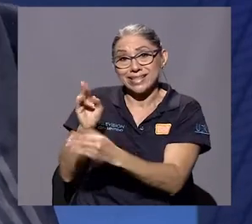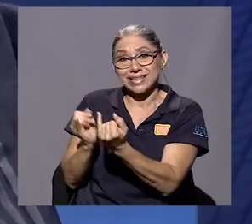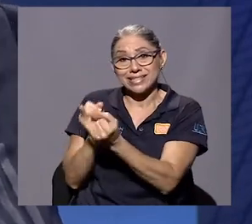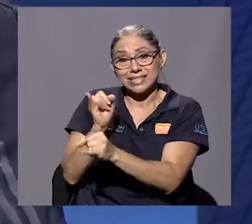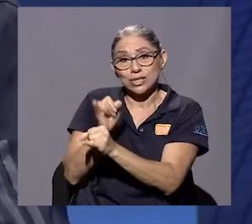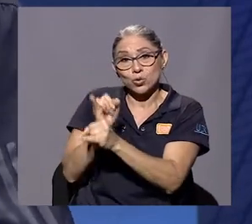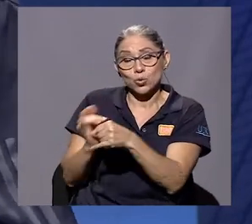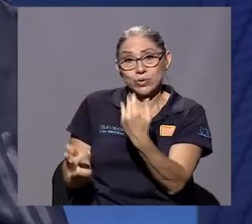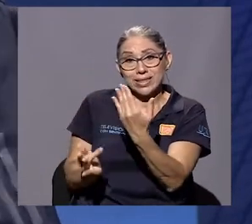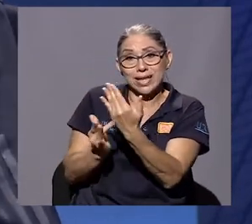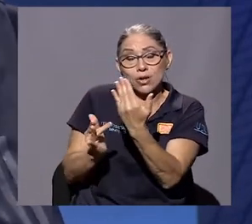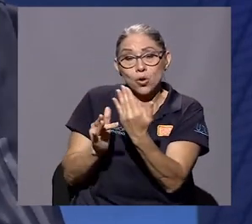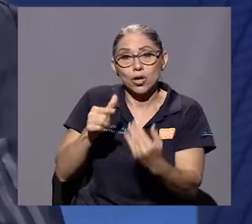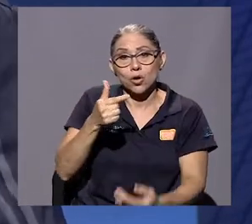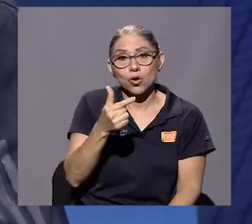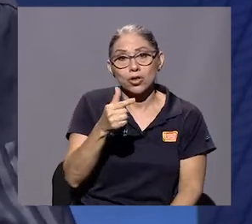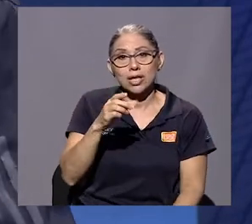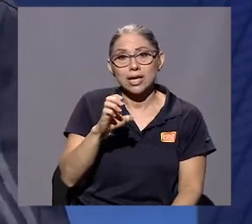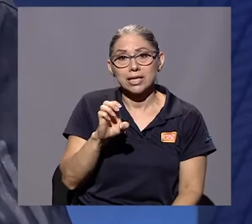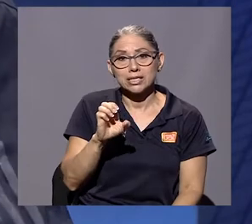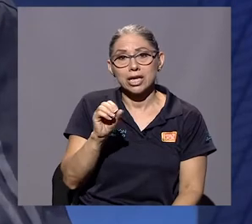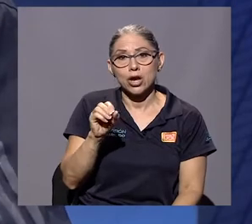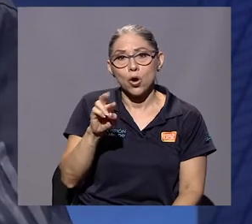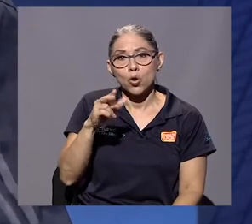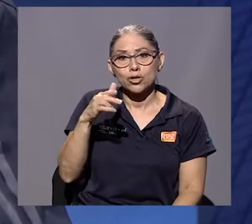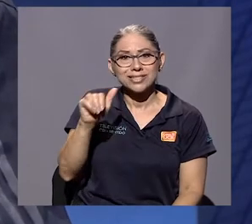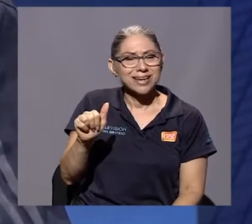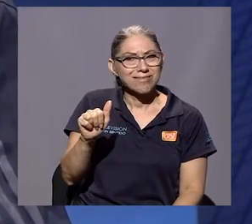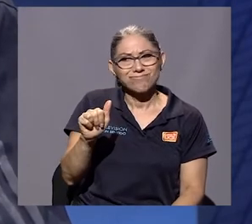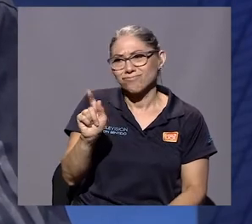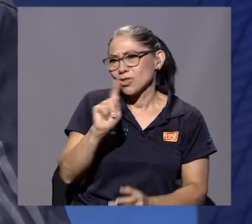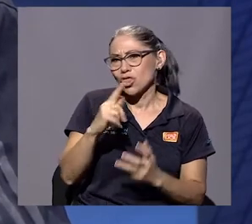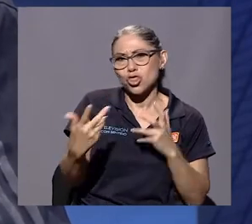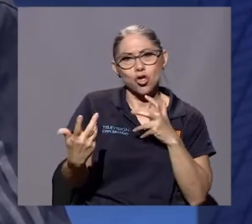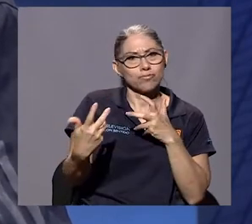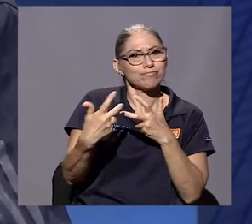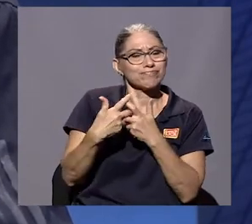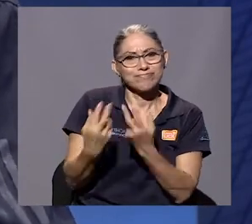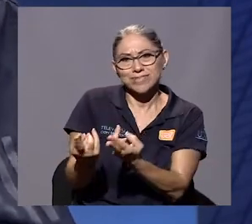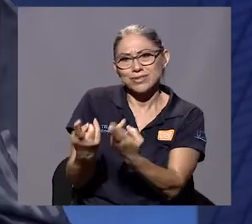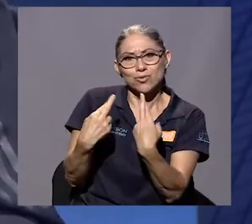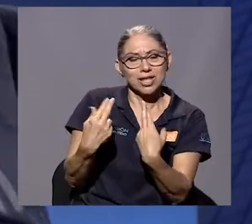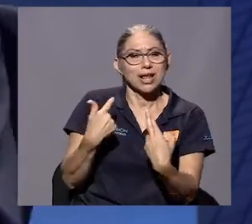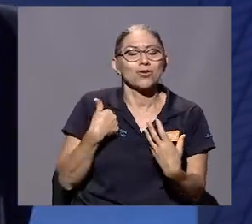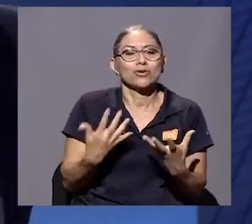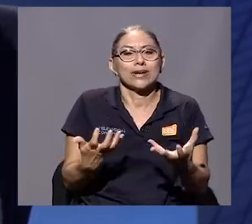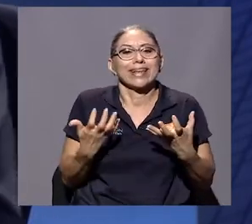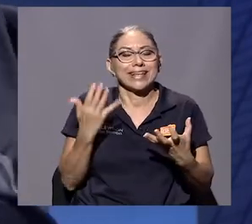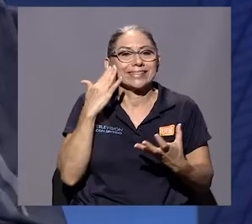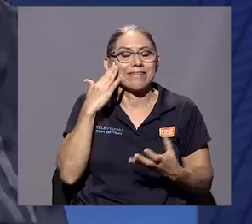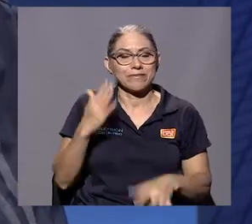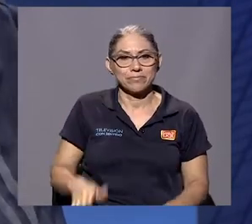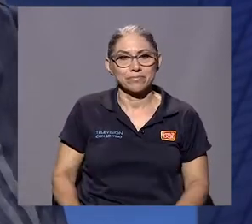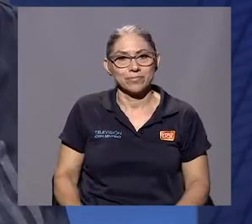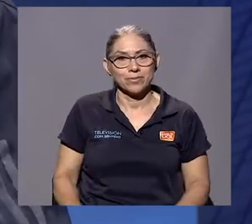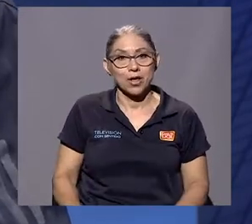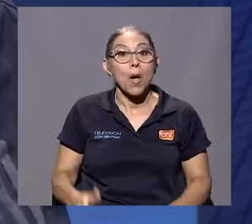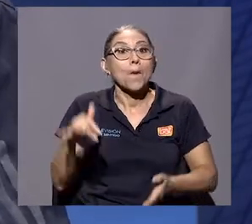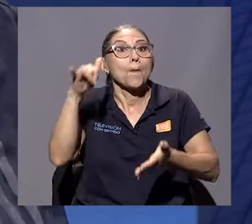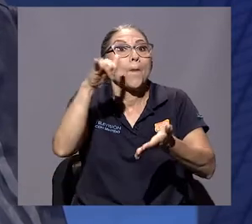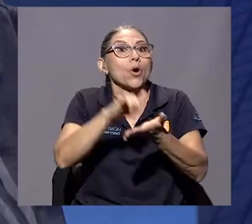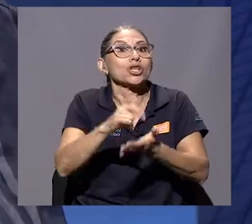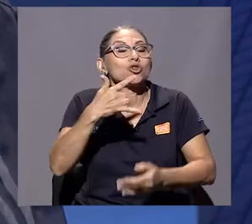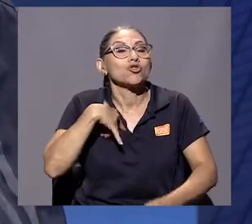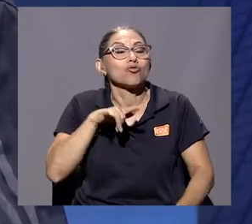respondían a todo lo que yo quería saber. Y por eso me fui